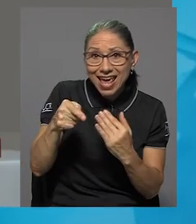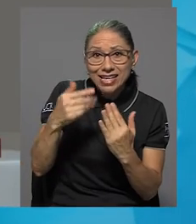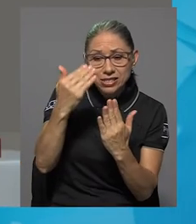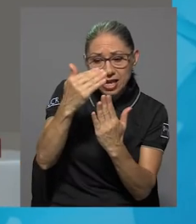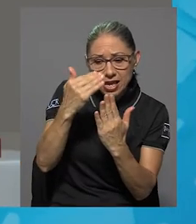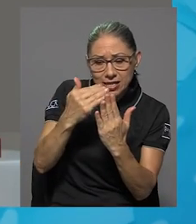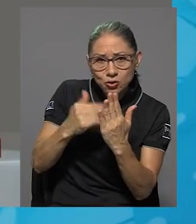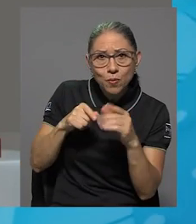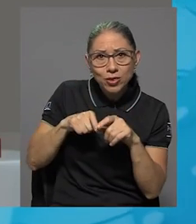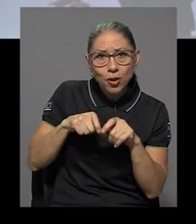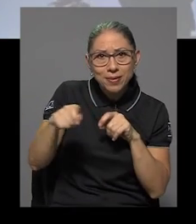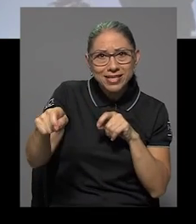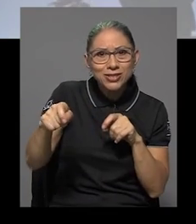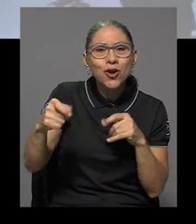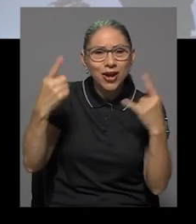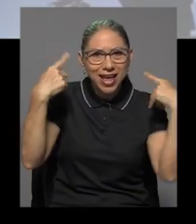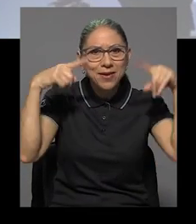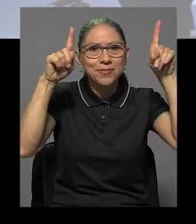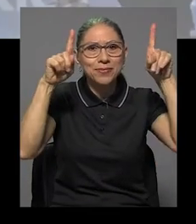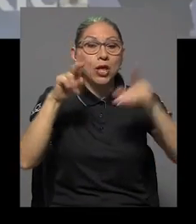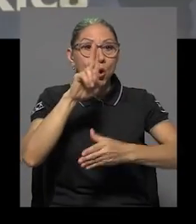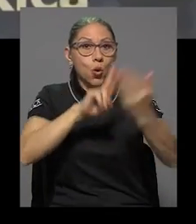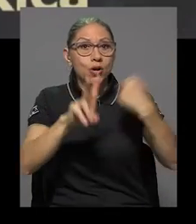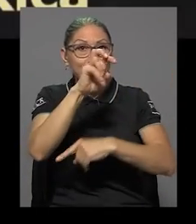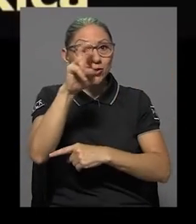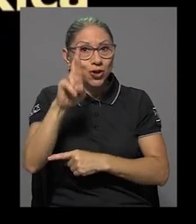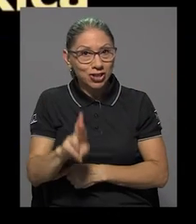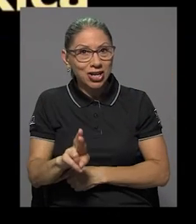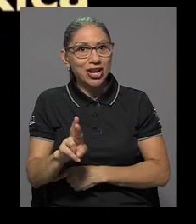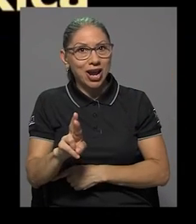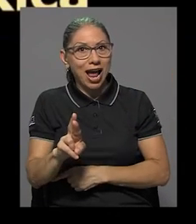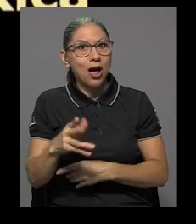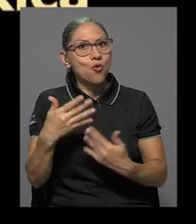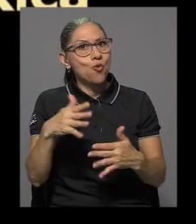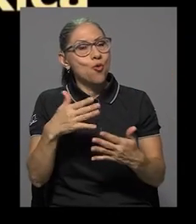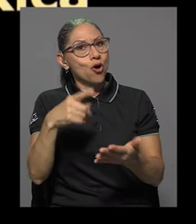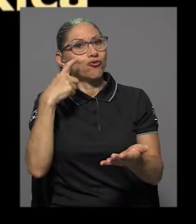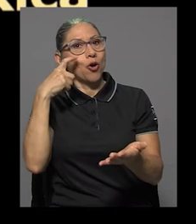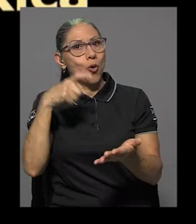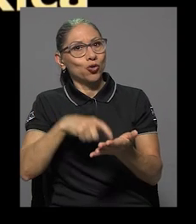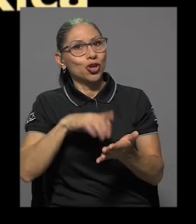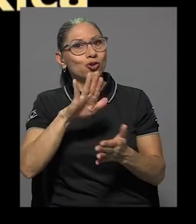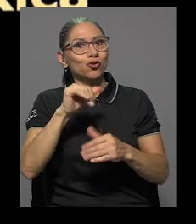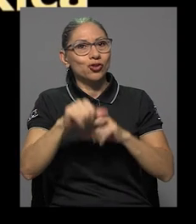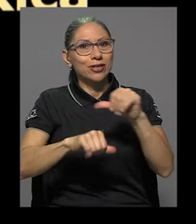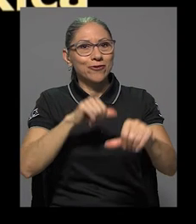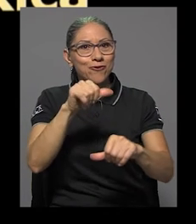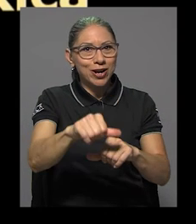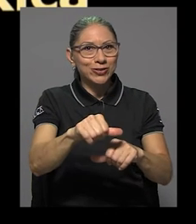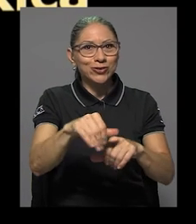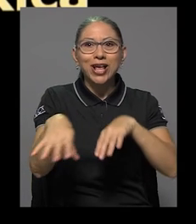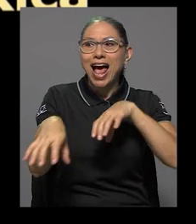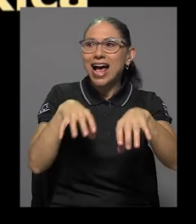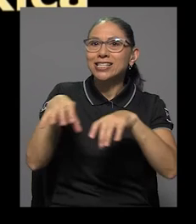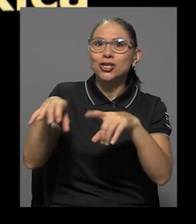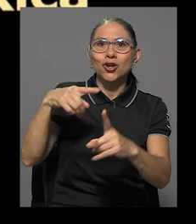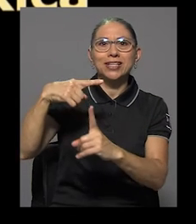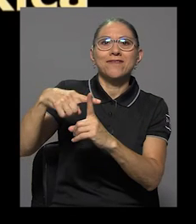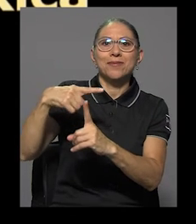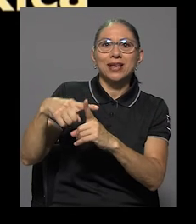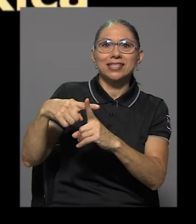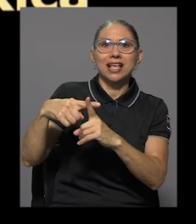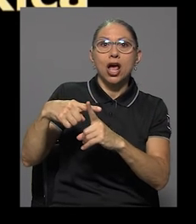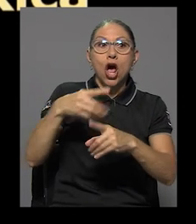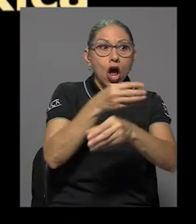que lo hemos realizado. La Universidad de Costa Rica vio reconocidos sus esfuerzos, acciones afirmativas, sus